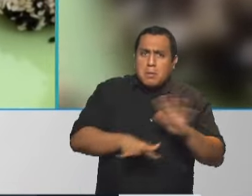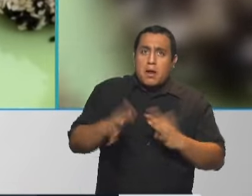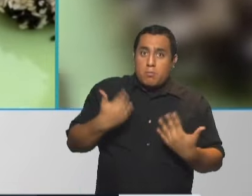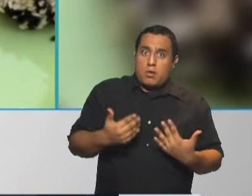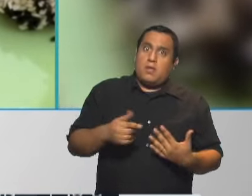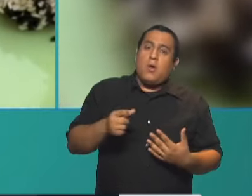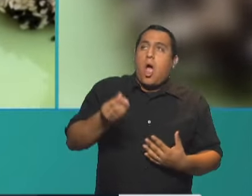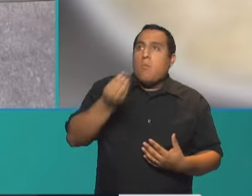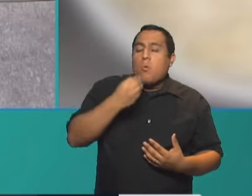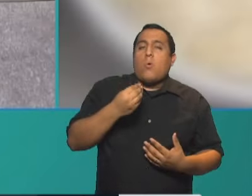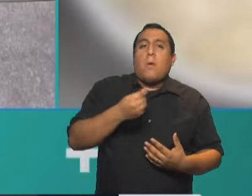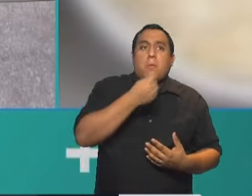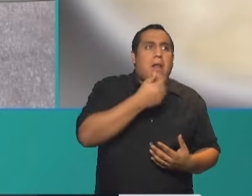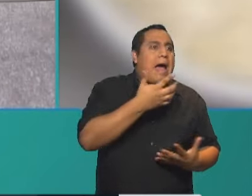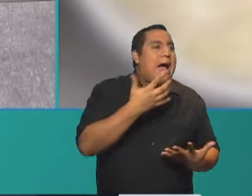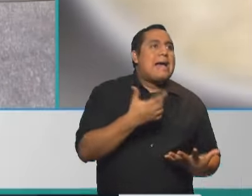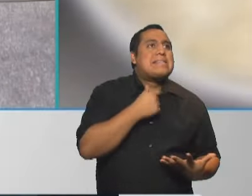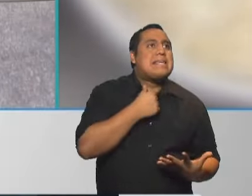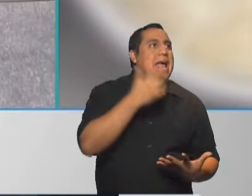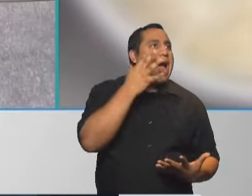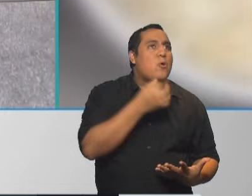salvadoras a la hora de tener ganas de comer algo dulce